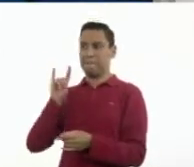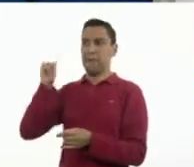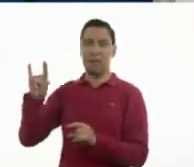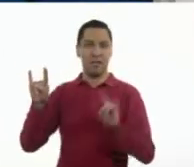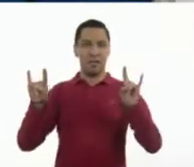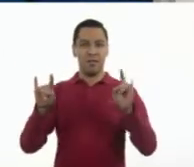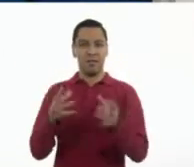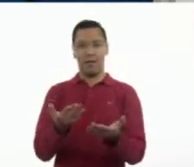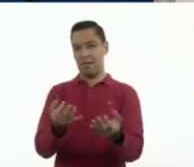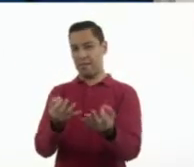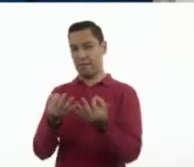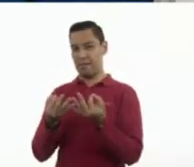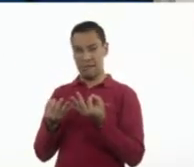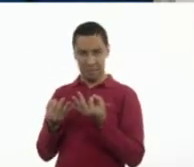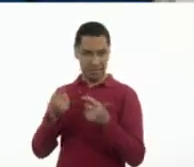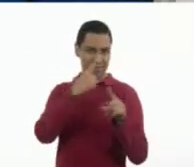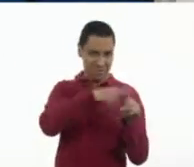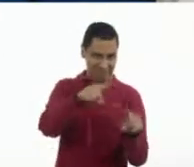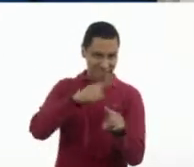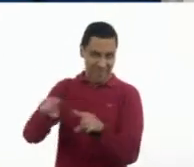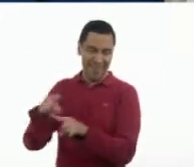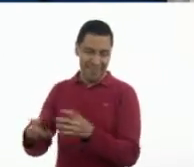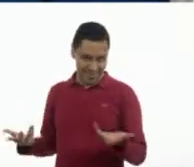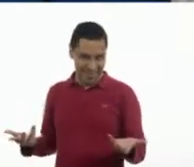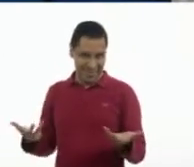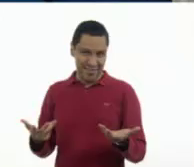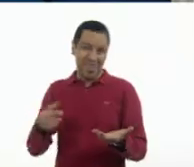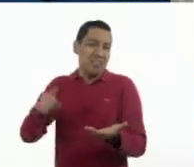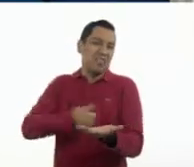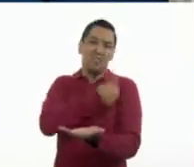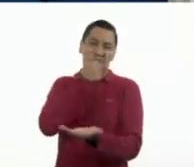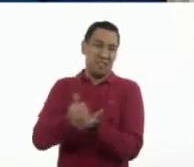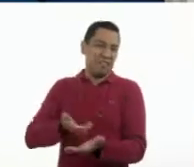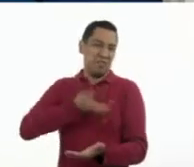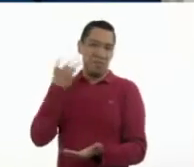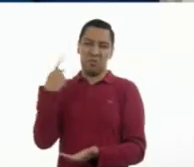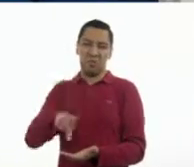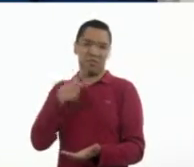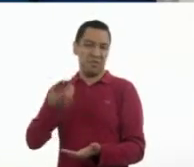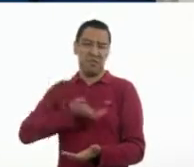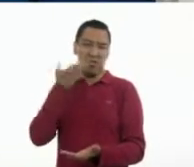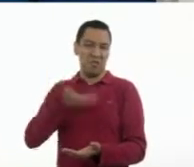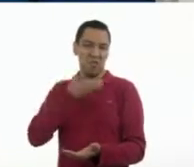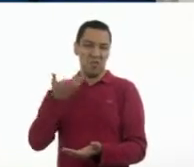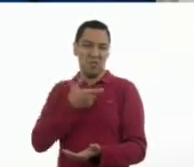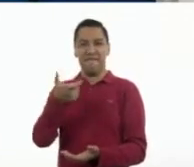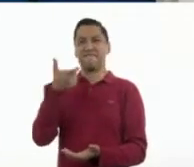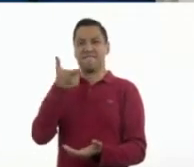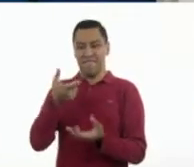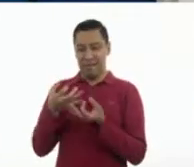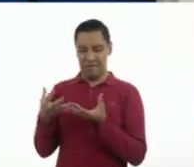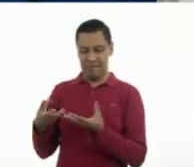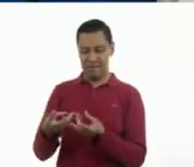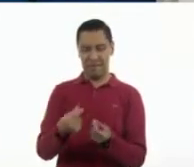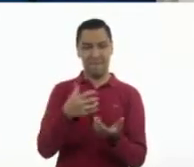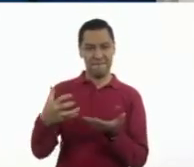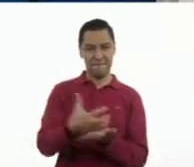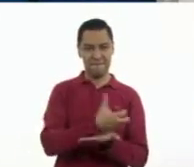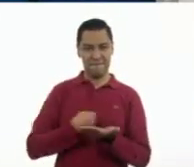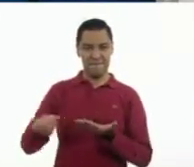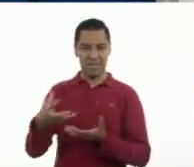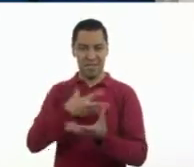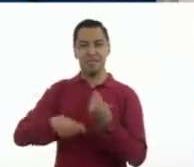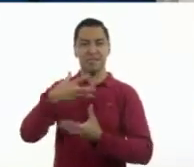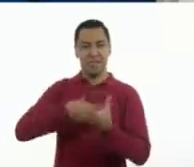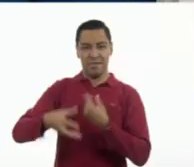sucede con las grandes empresas. El sistema capitalista que tenemos permite que no solo exista un solo producto en el mercado,